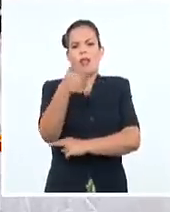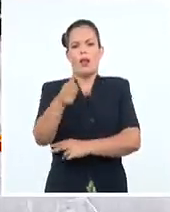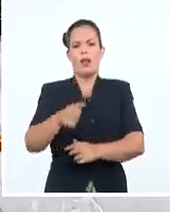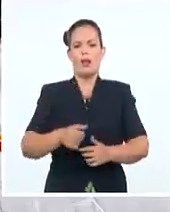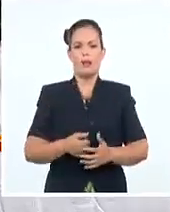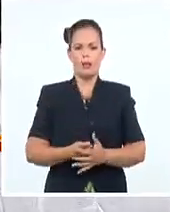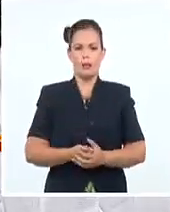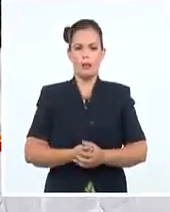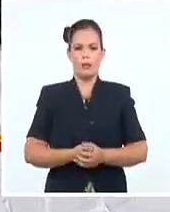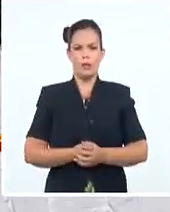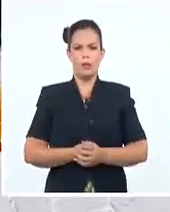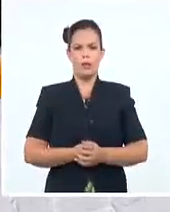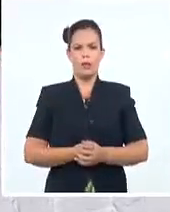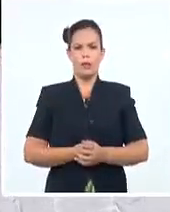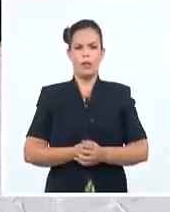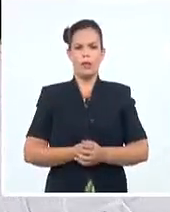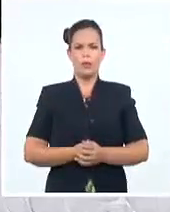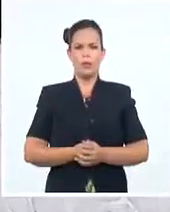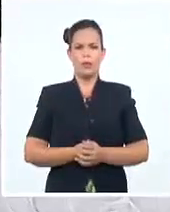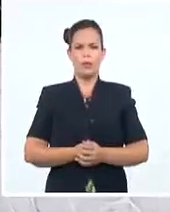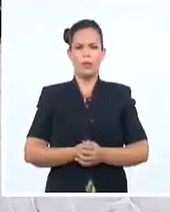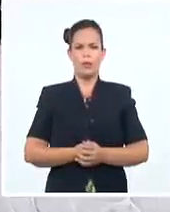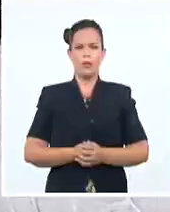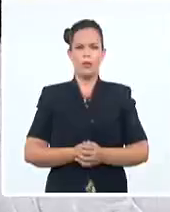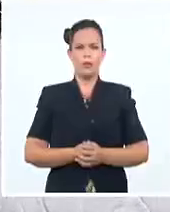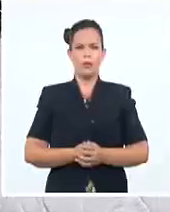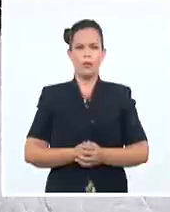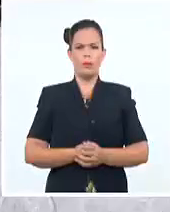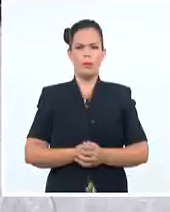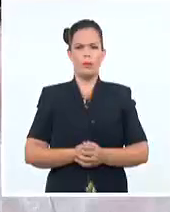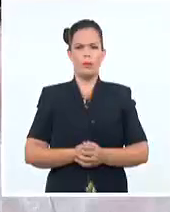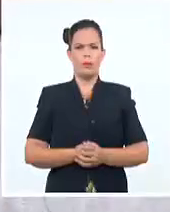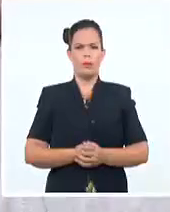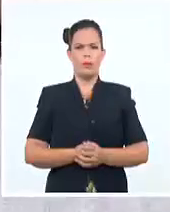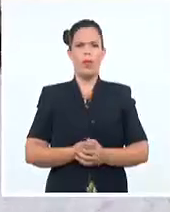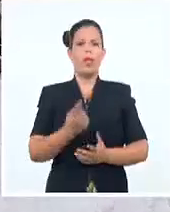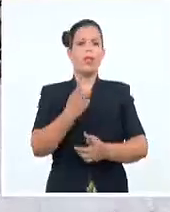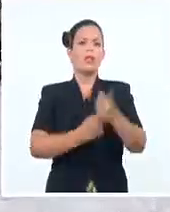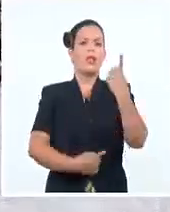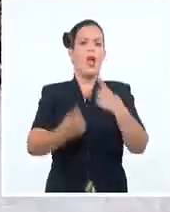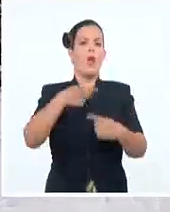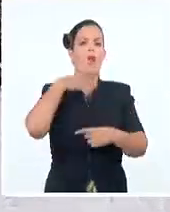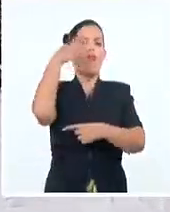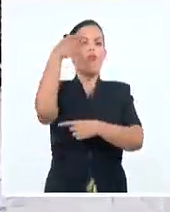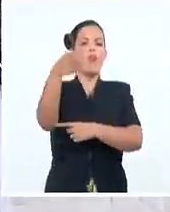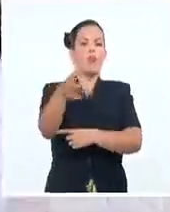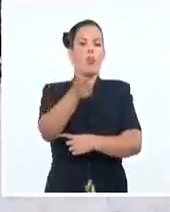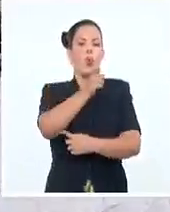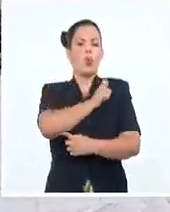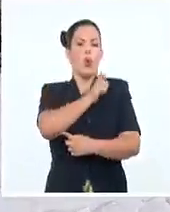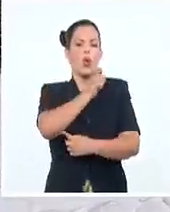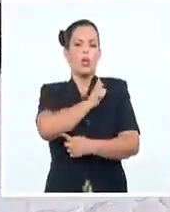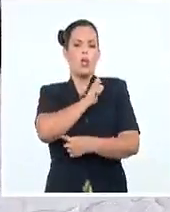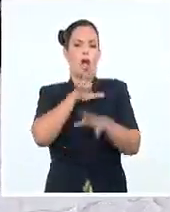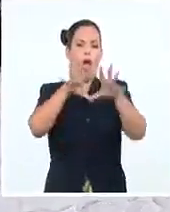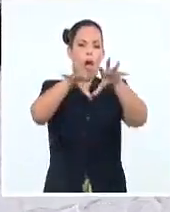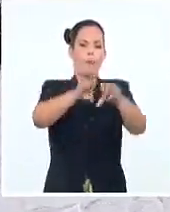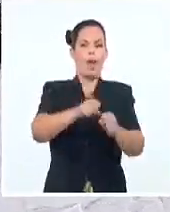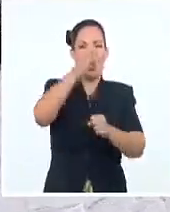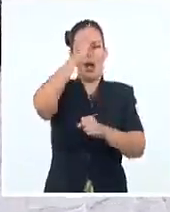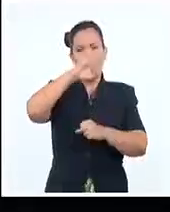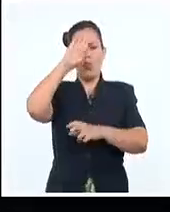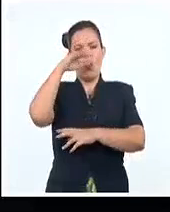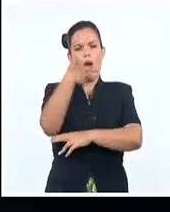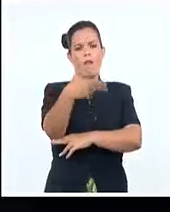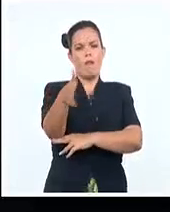pedazos, llega a ser mi bandera. Algún día, nuestros muertos, alzando los brazos, las sabrán defender